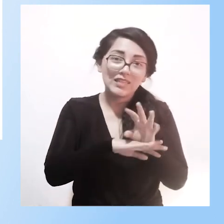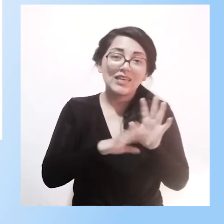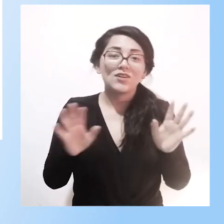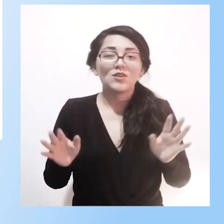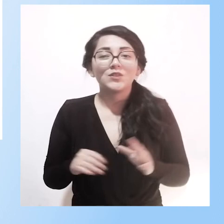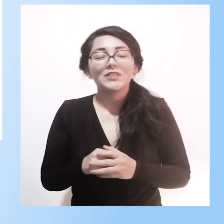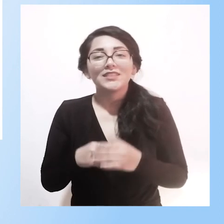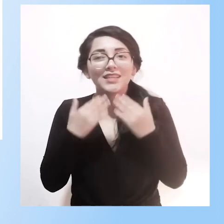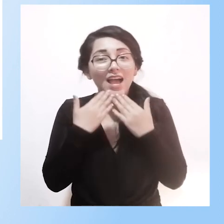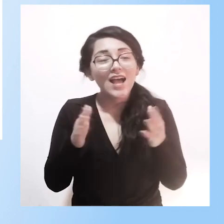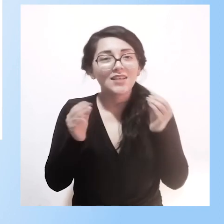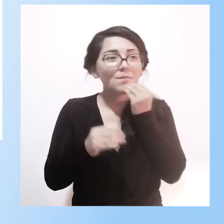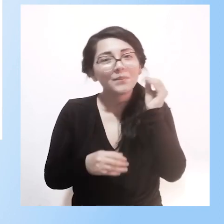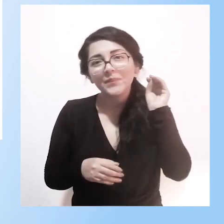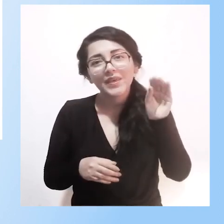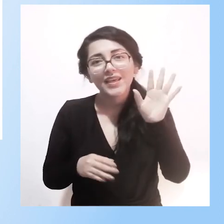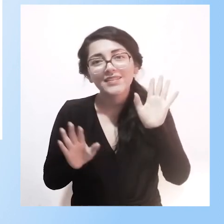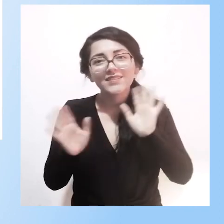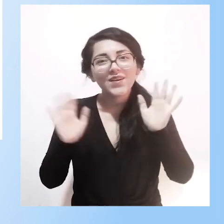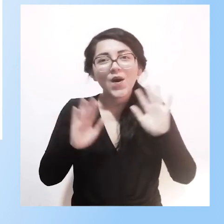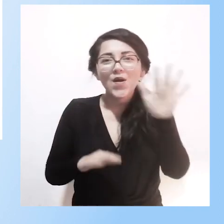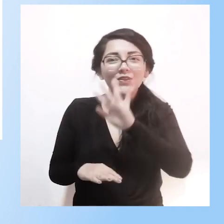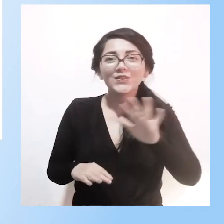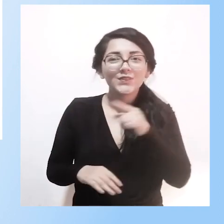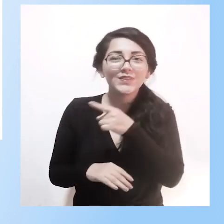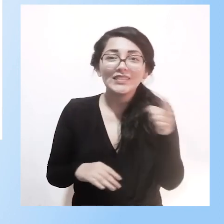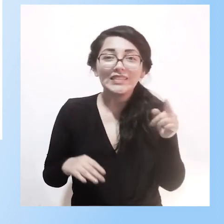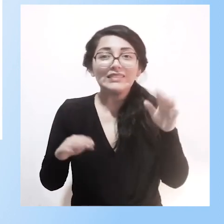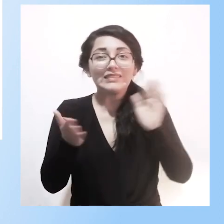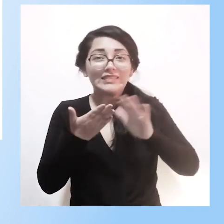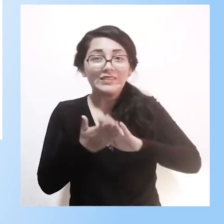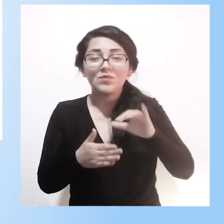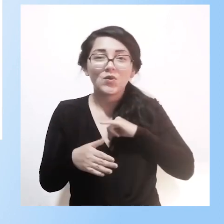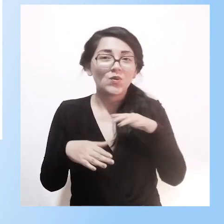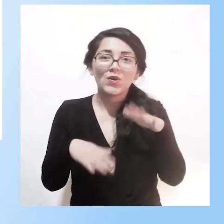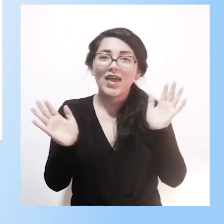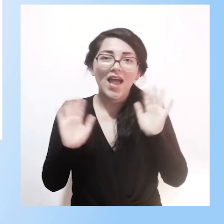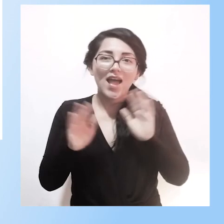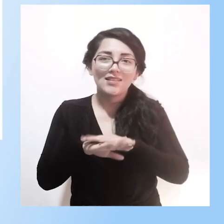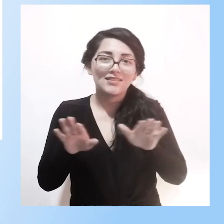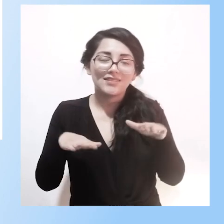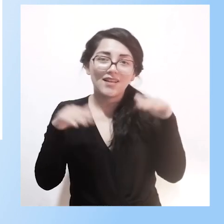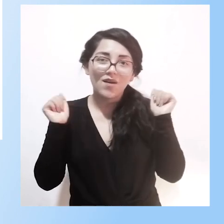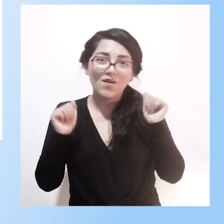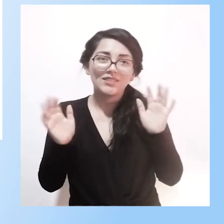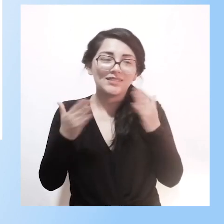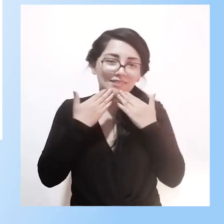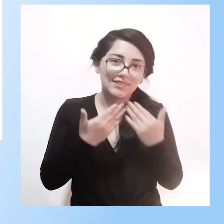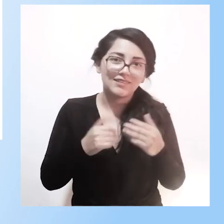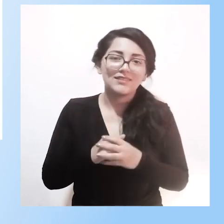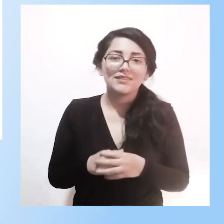así que les mando un beso grande a todos y espero estar en comunicación permanente con ustedes muchas gracias